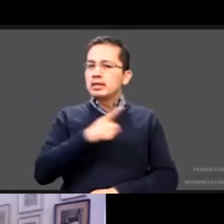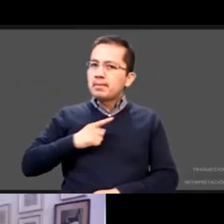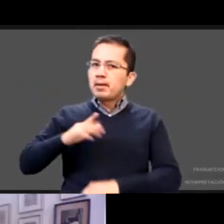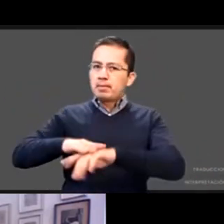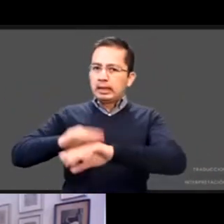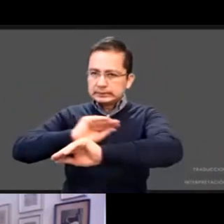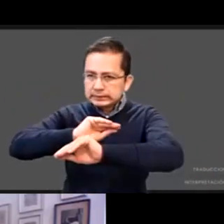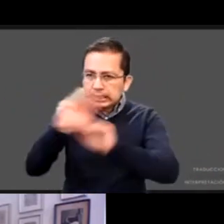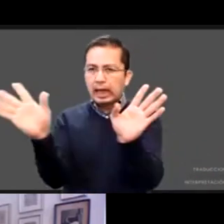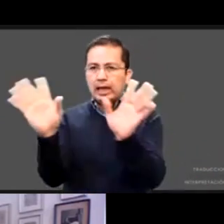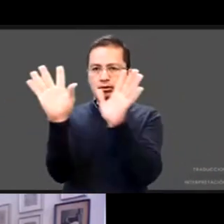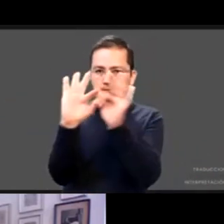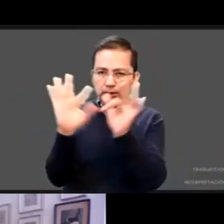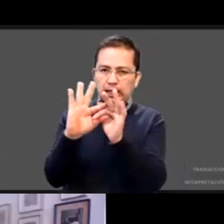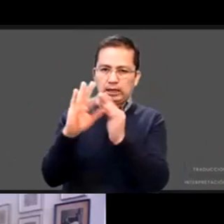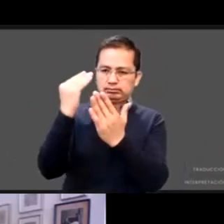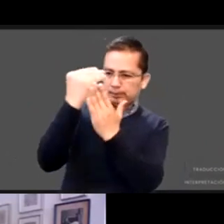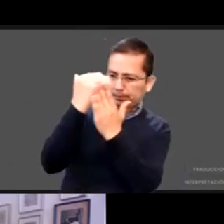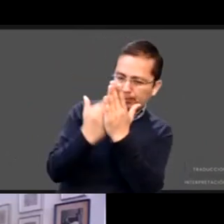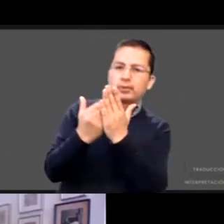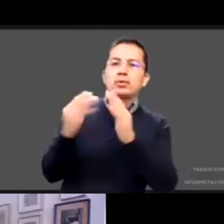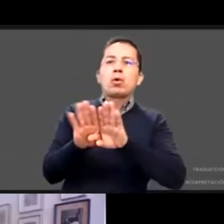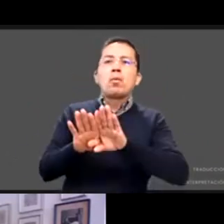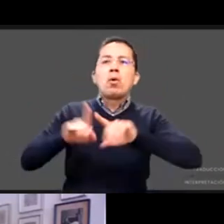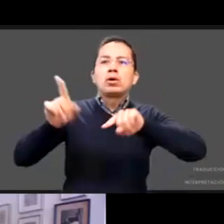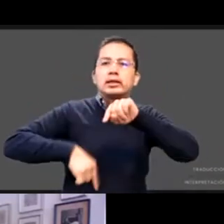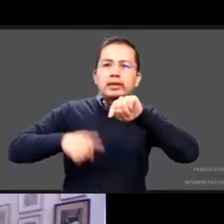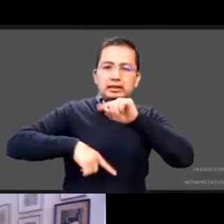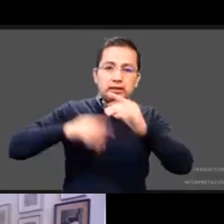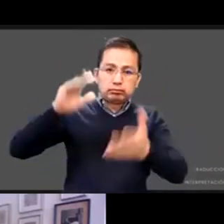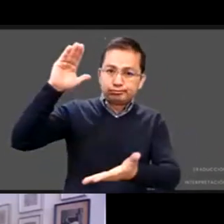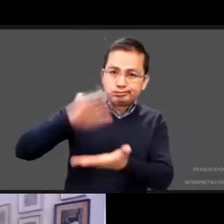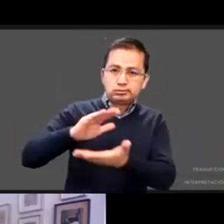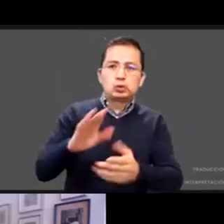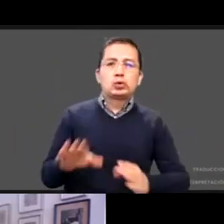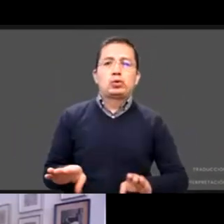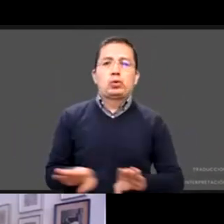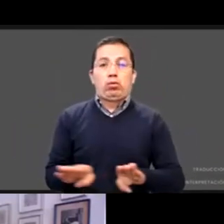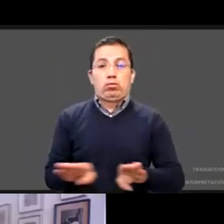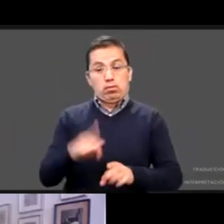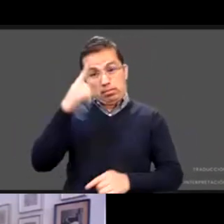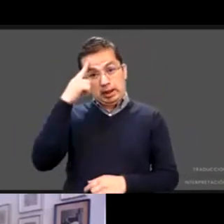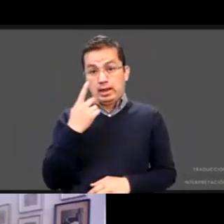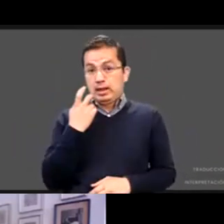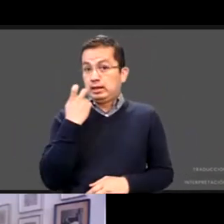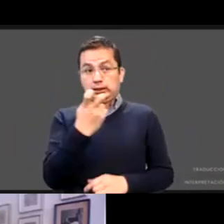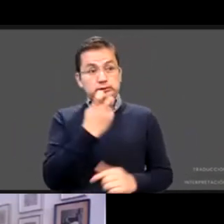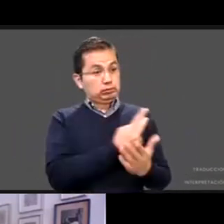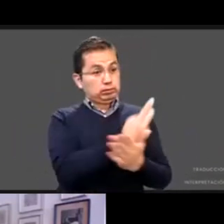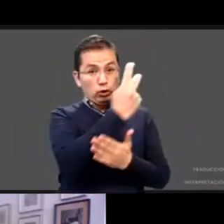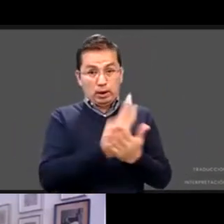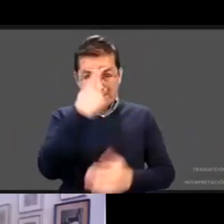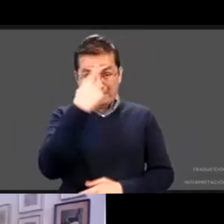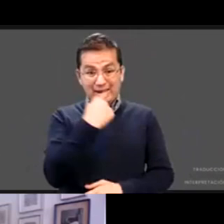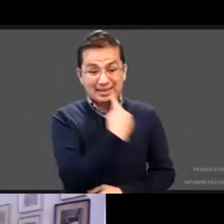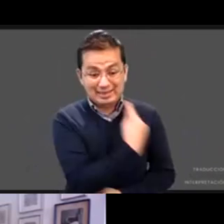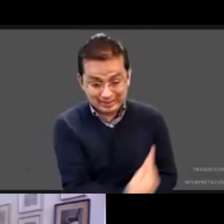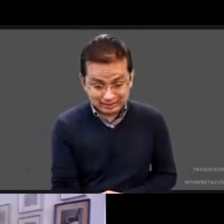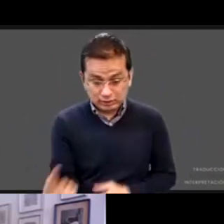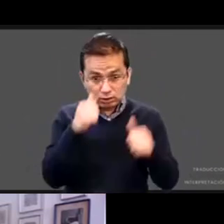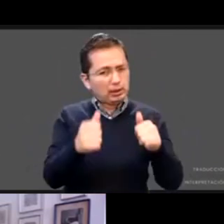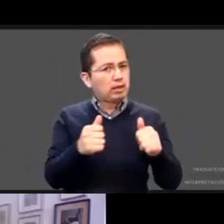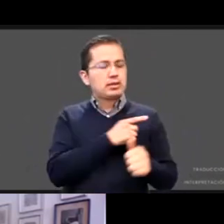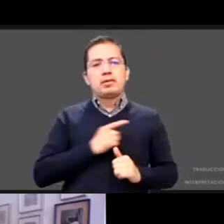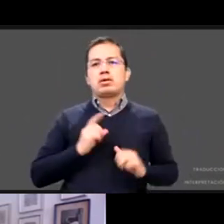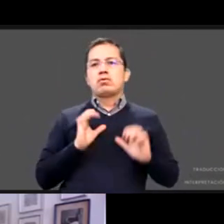se va a articular esta implementación y sobre todo pues salvaguardar estos programas de atención a la primera infancia como